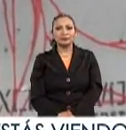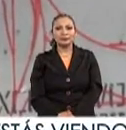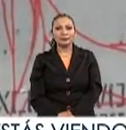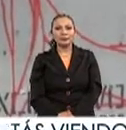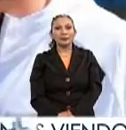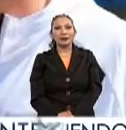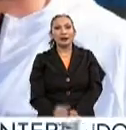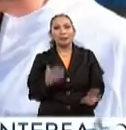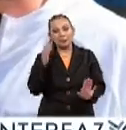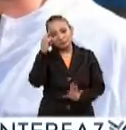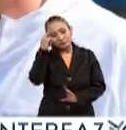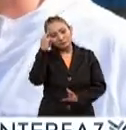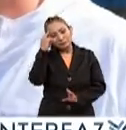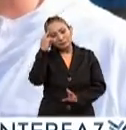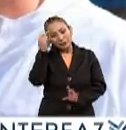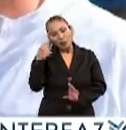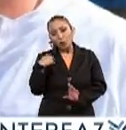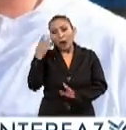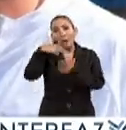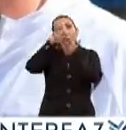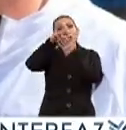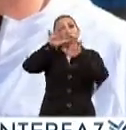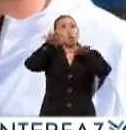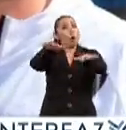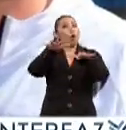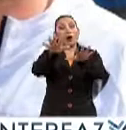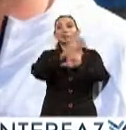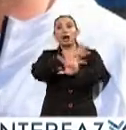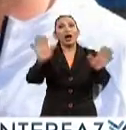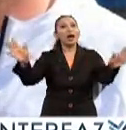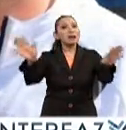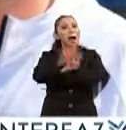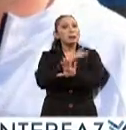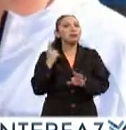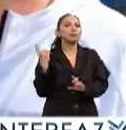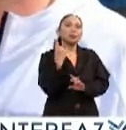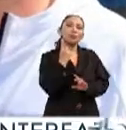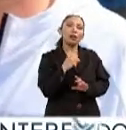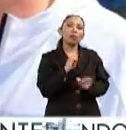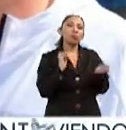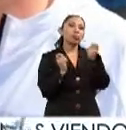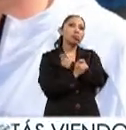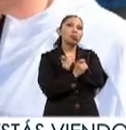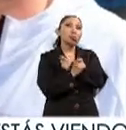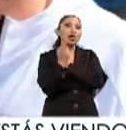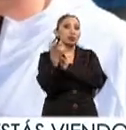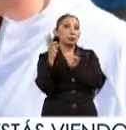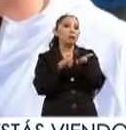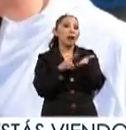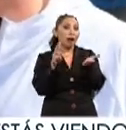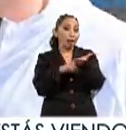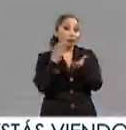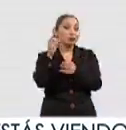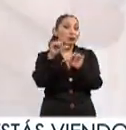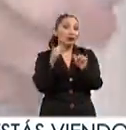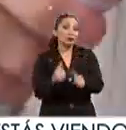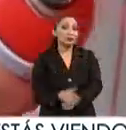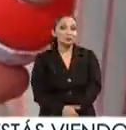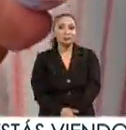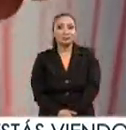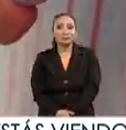el solo hecho de que porque esté una pintura ahí wow te cambie la actitud creo que eso es lo que vale la pena del arte